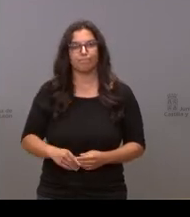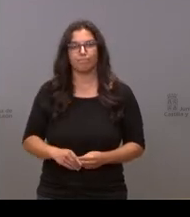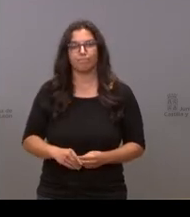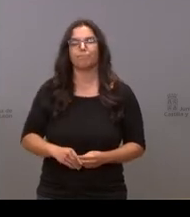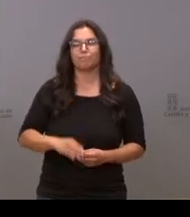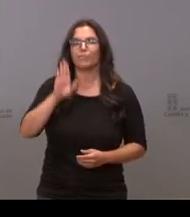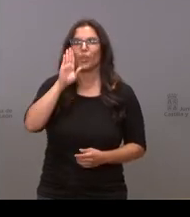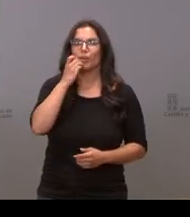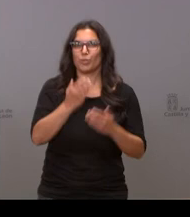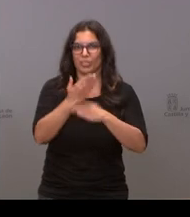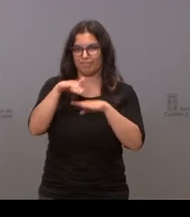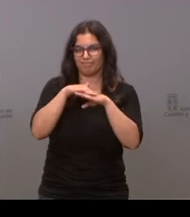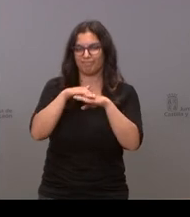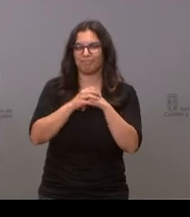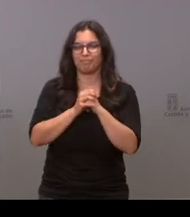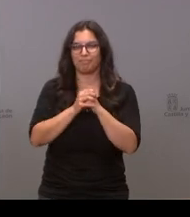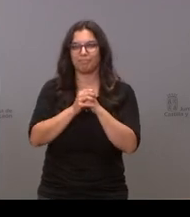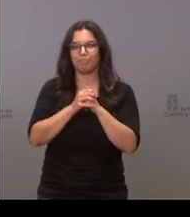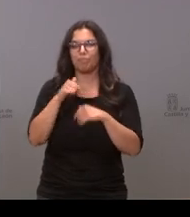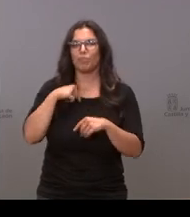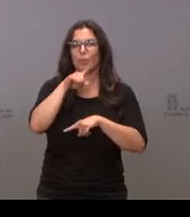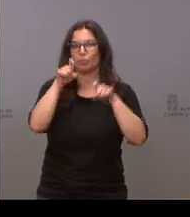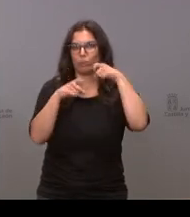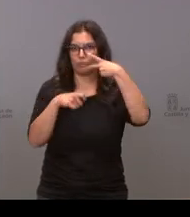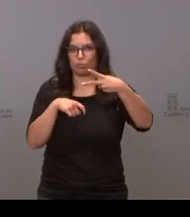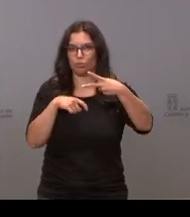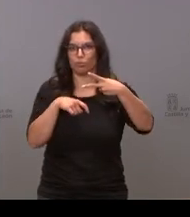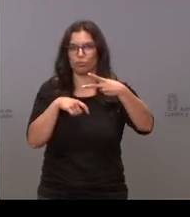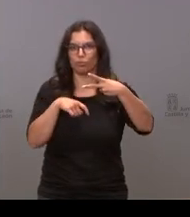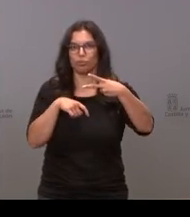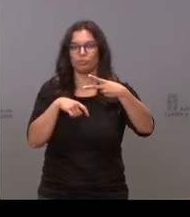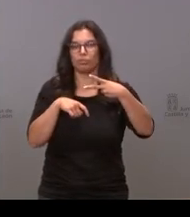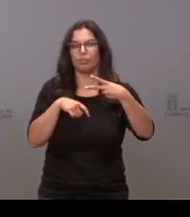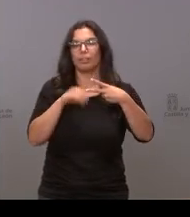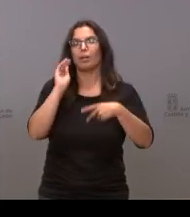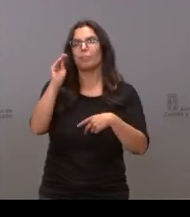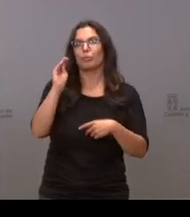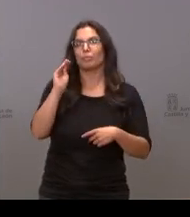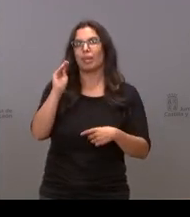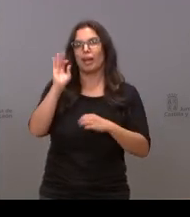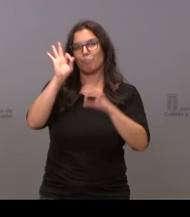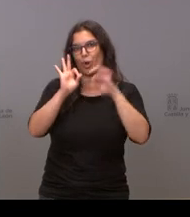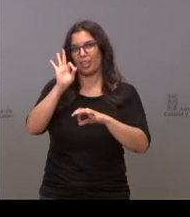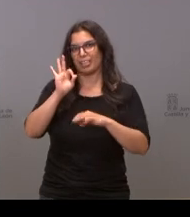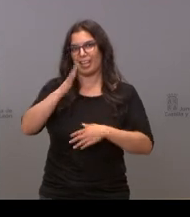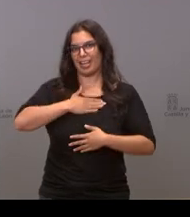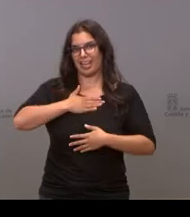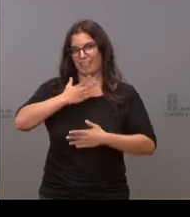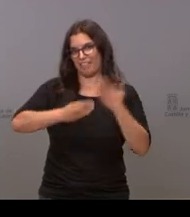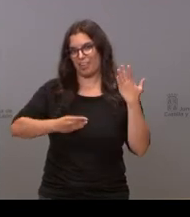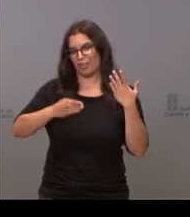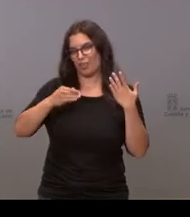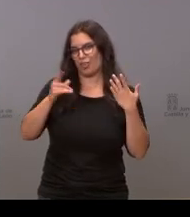hola perdón buenos días tengo dos preguntas no voy a preguntar por el porcentaje de fallo de las vacunas